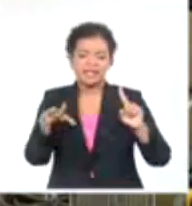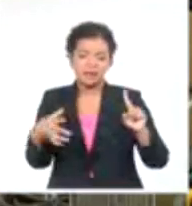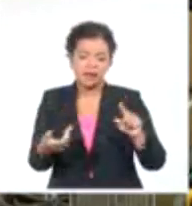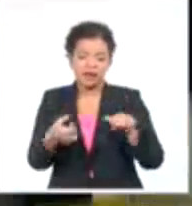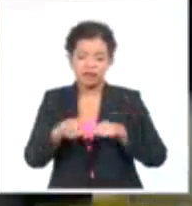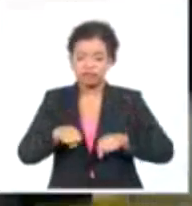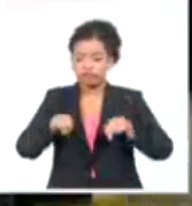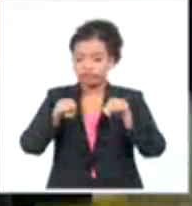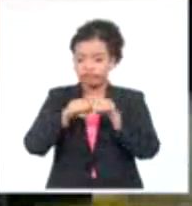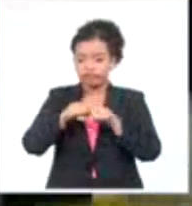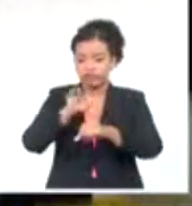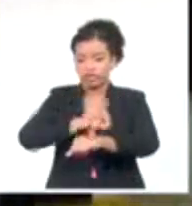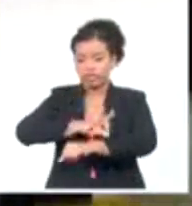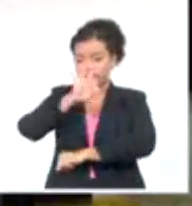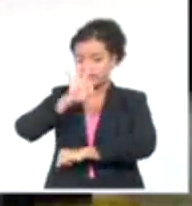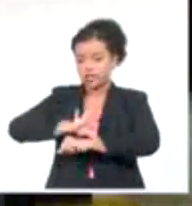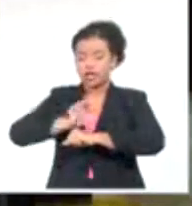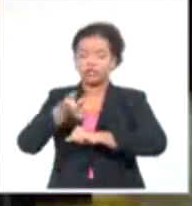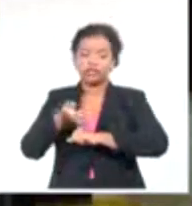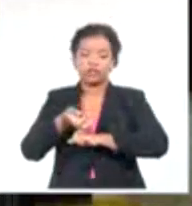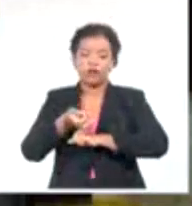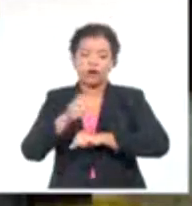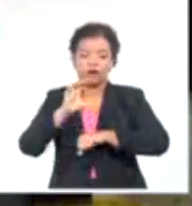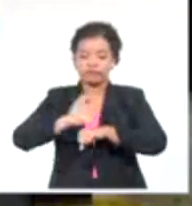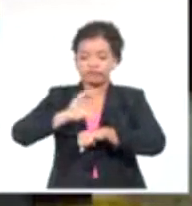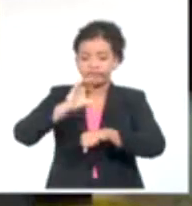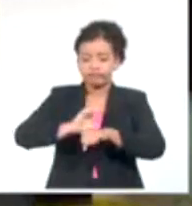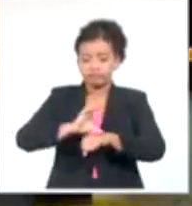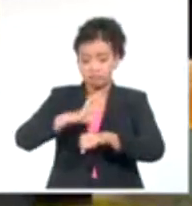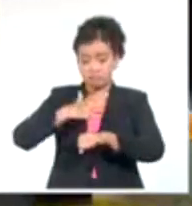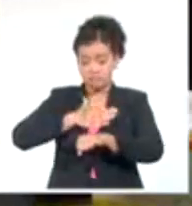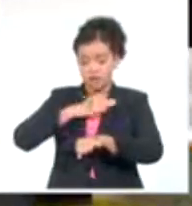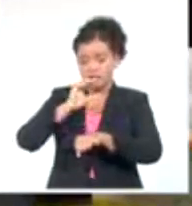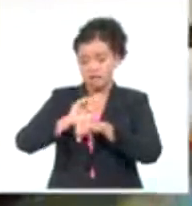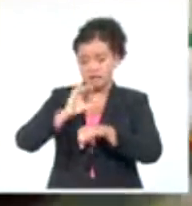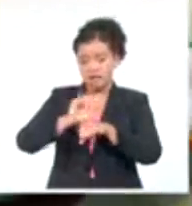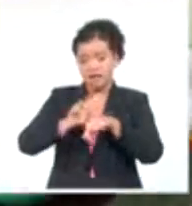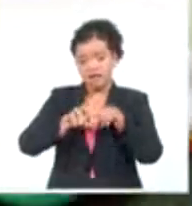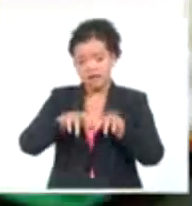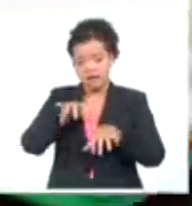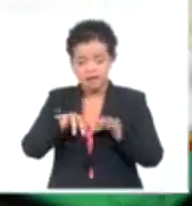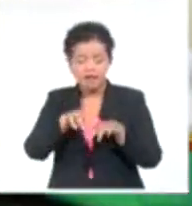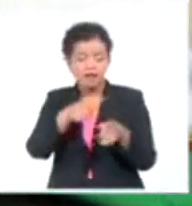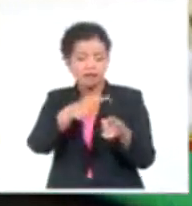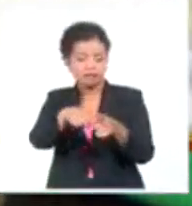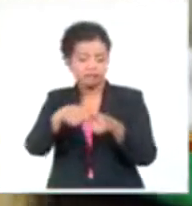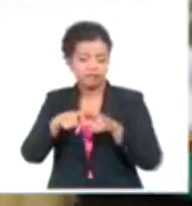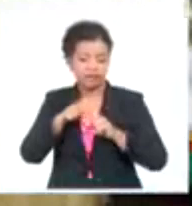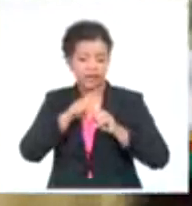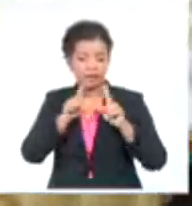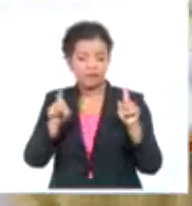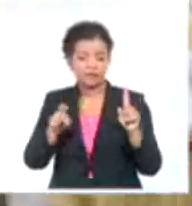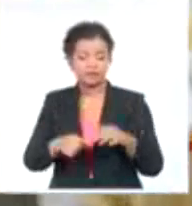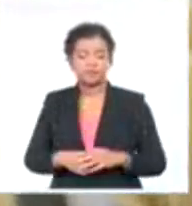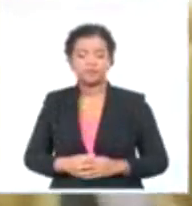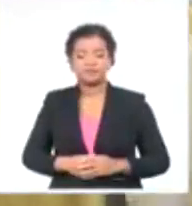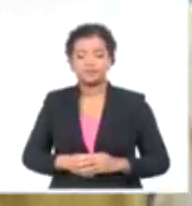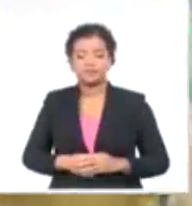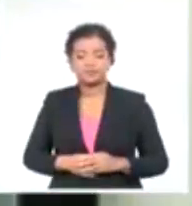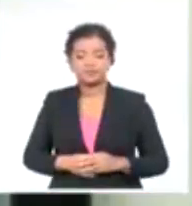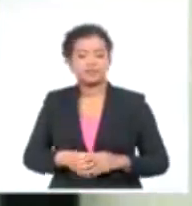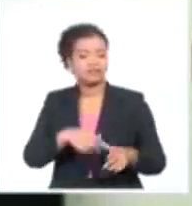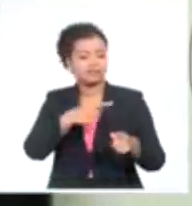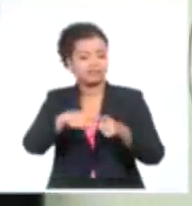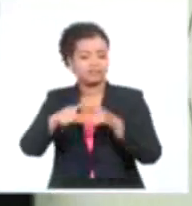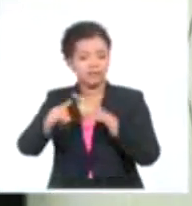electrónicos. Todo lo que sea software es mi trabajo. Todo intento de copiar y pegar resultó un fracaso